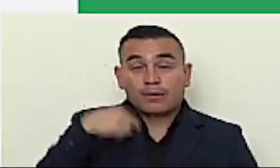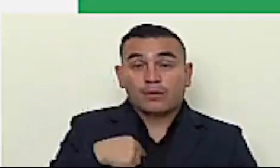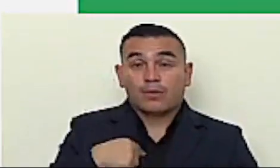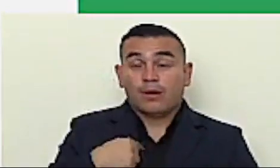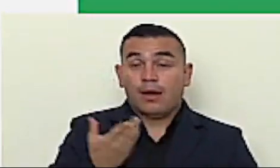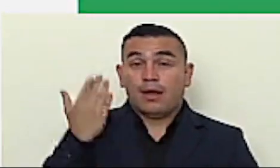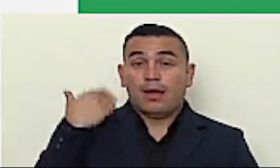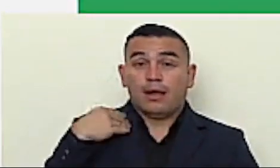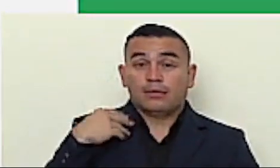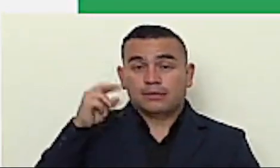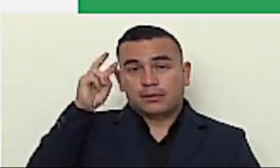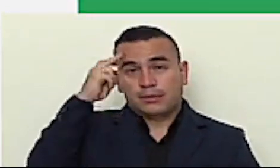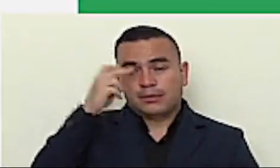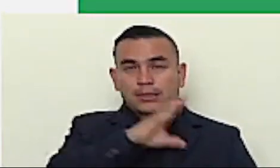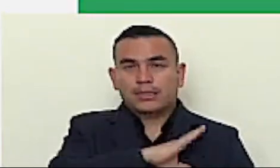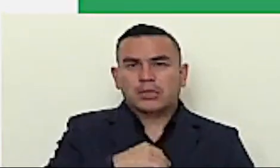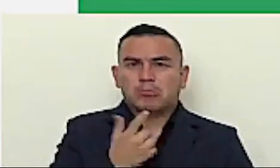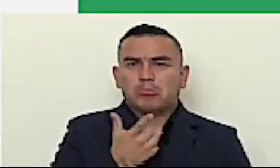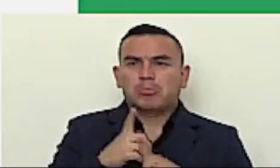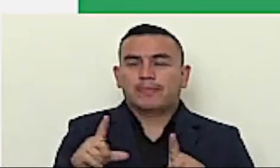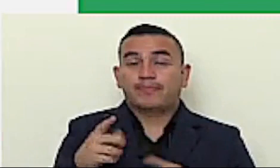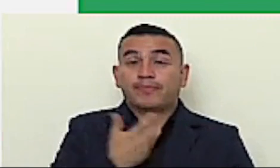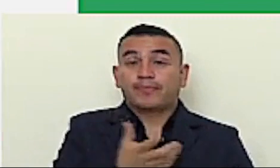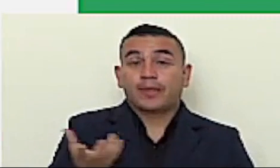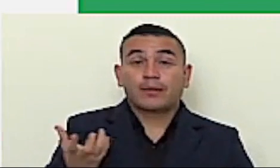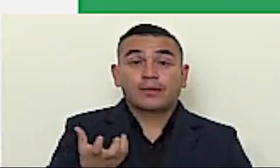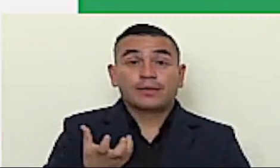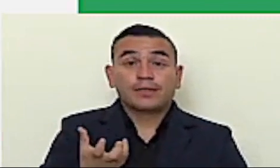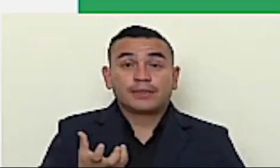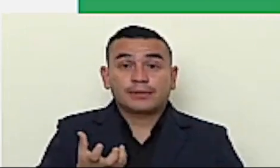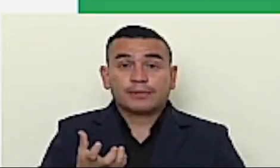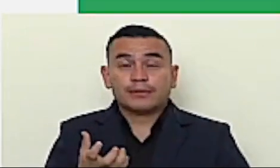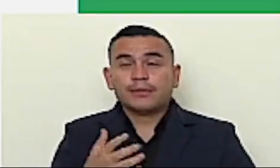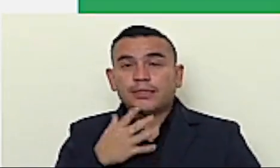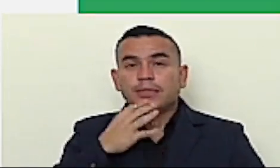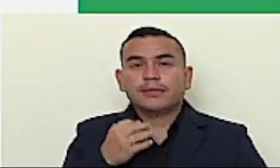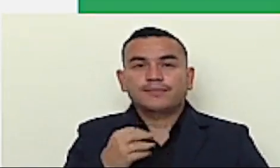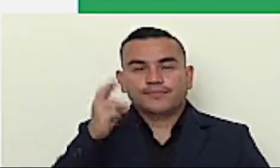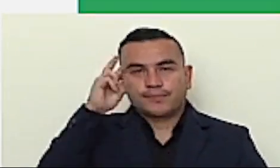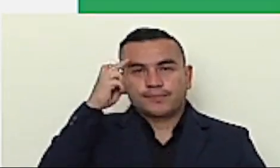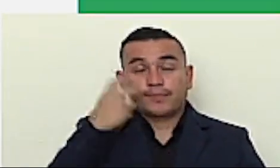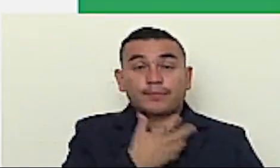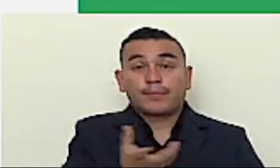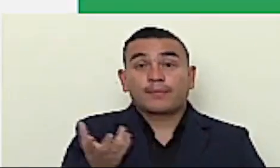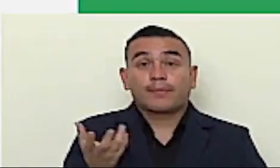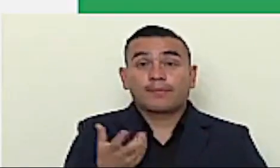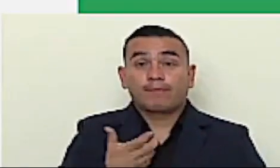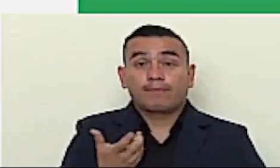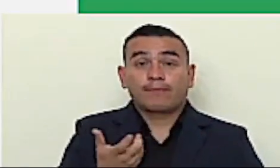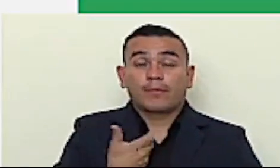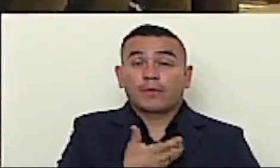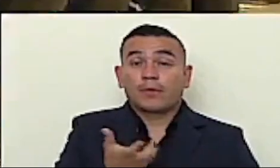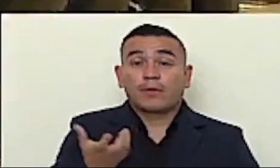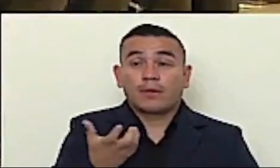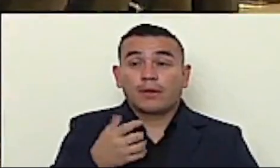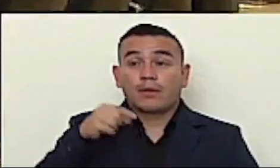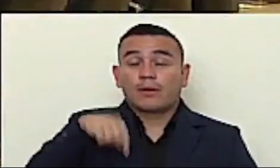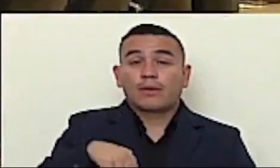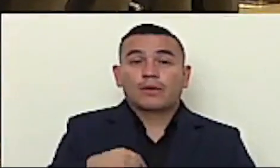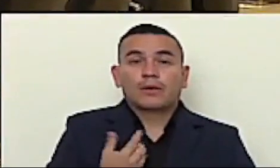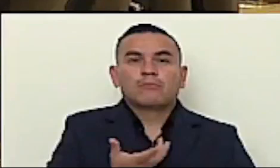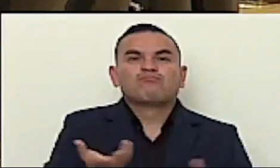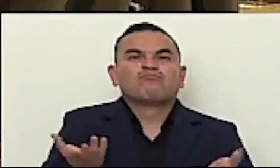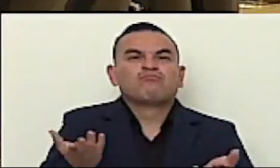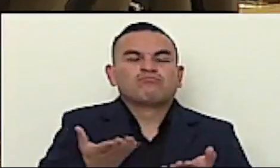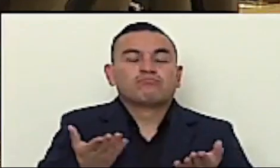producto de un país que tenía libre comercio, tenía monopolio, porque nadie puede traer de otro lado porque va a tener que pagar un montón de aranceles, pero ahora al quitar